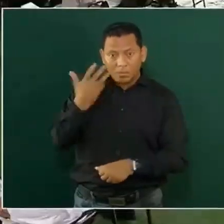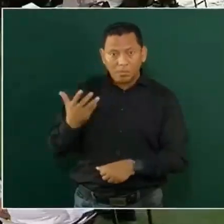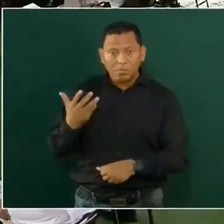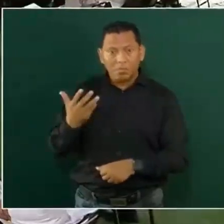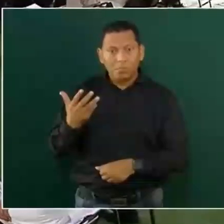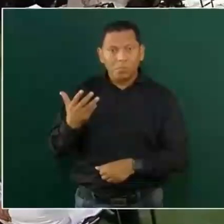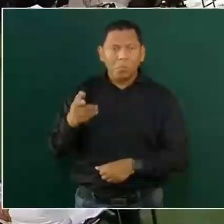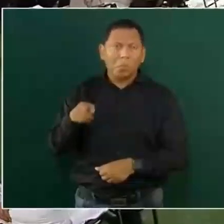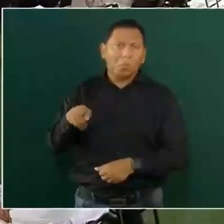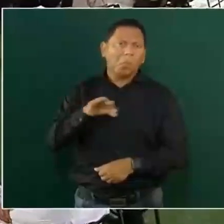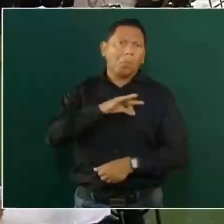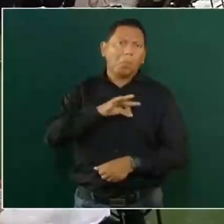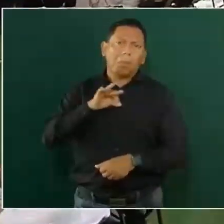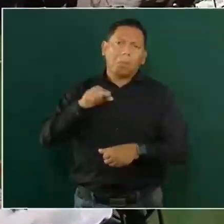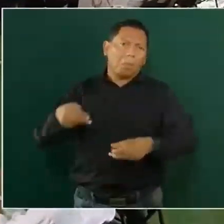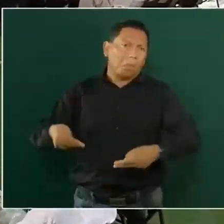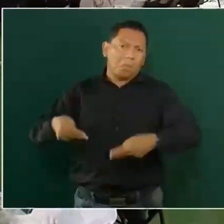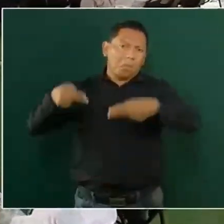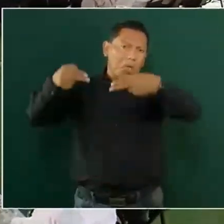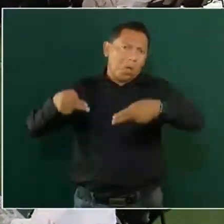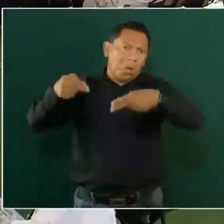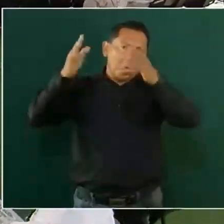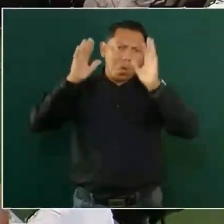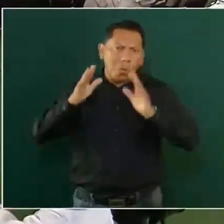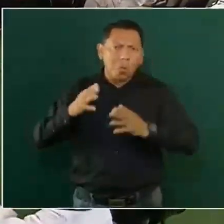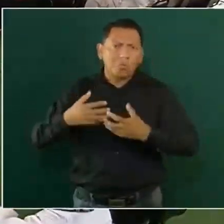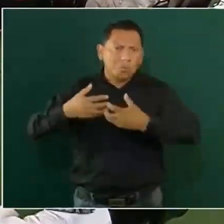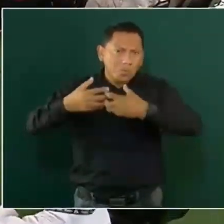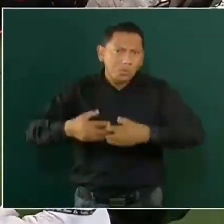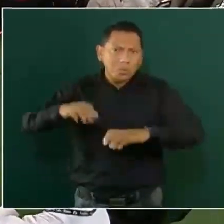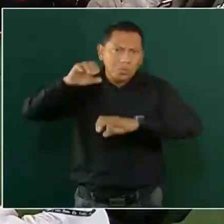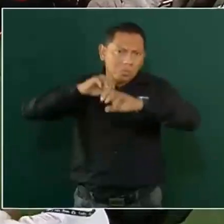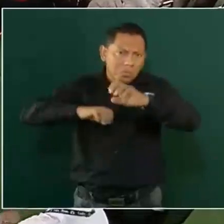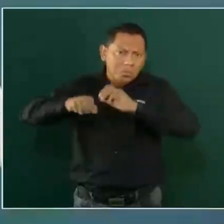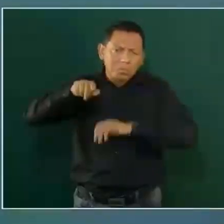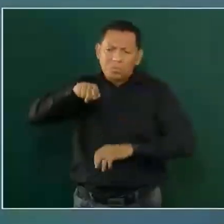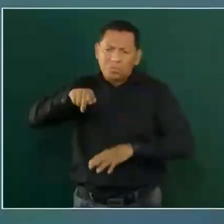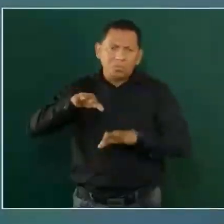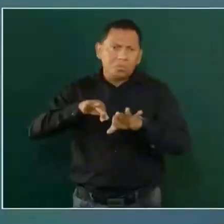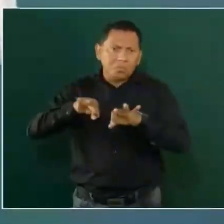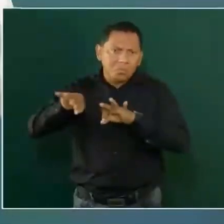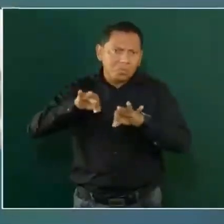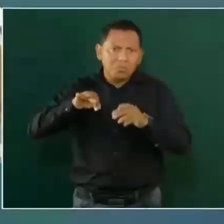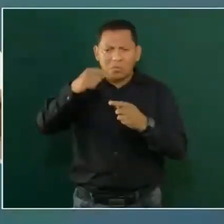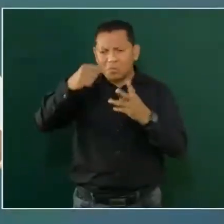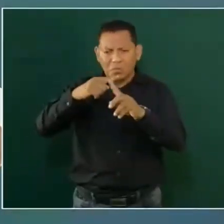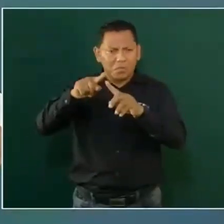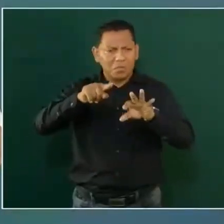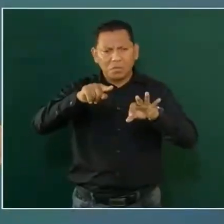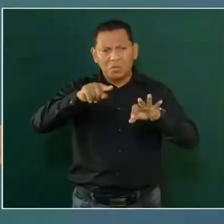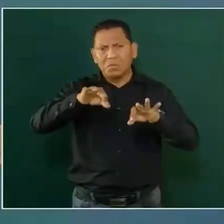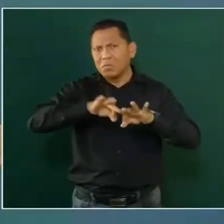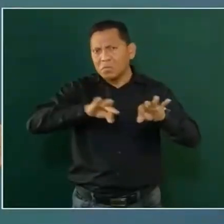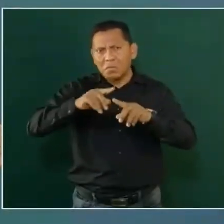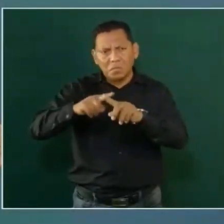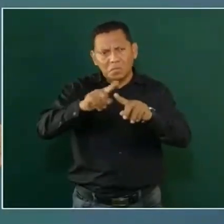pues al comercio, a las empresas, a cualquier actividad económica,